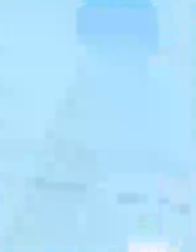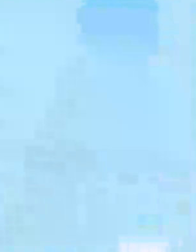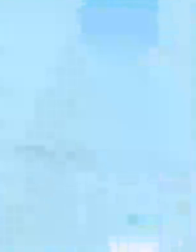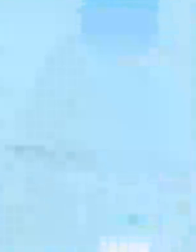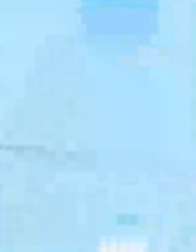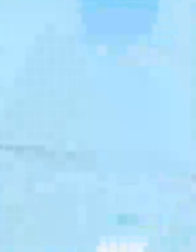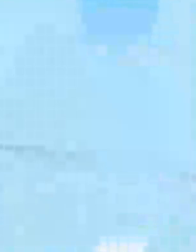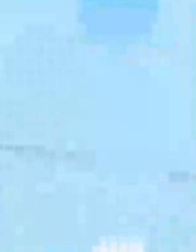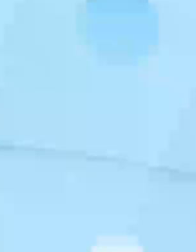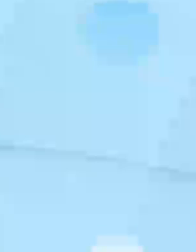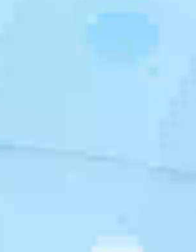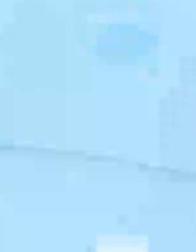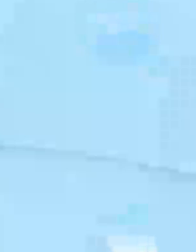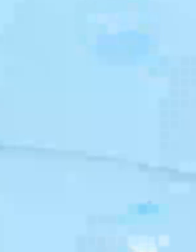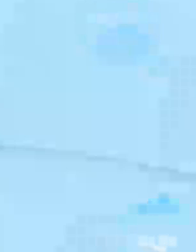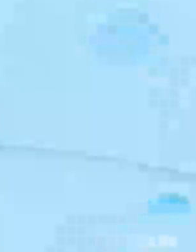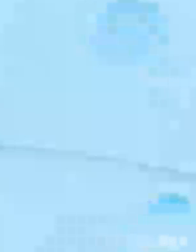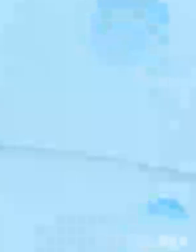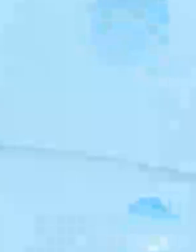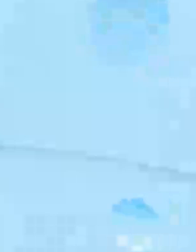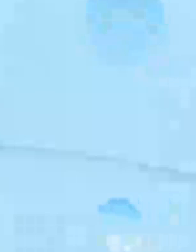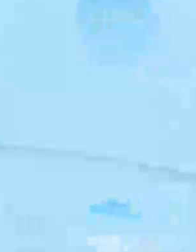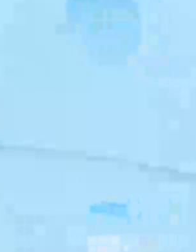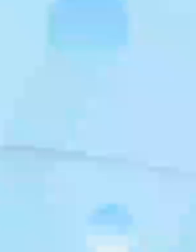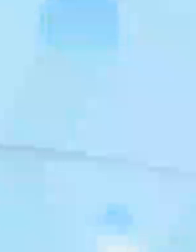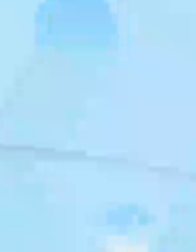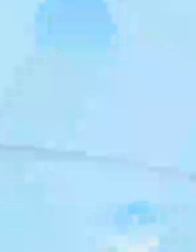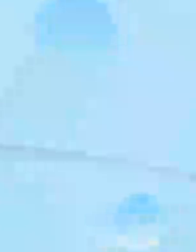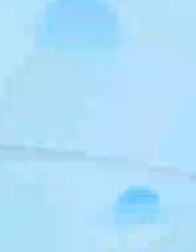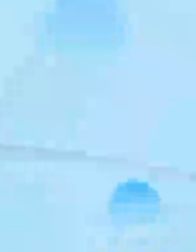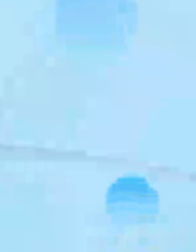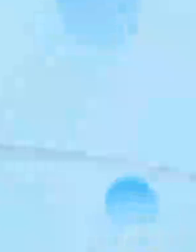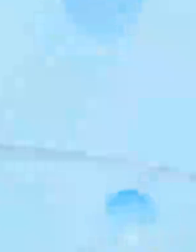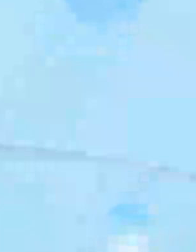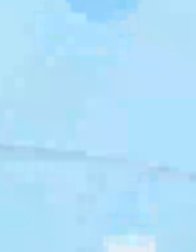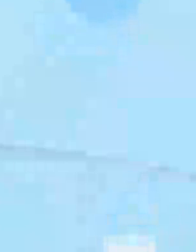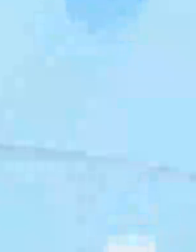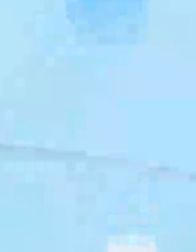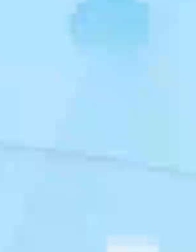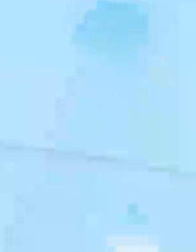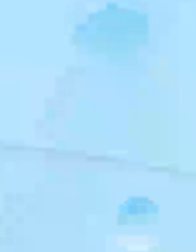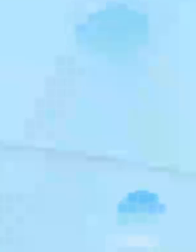¿Cómo se relaciona la migración con el envejecimiento demográfico?